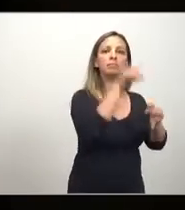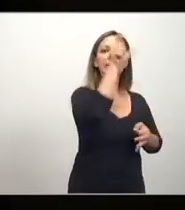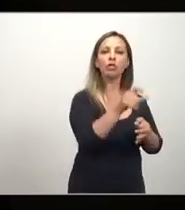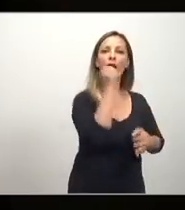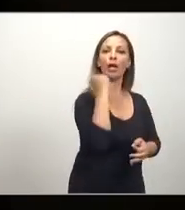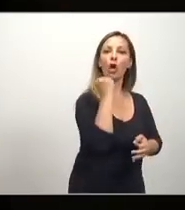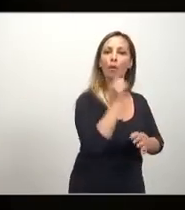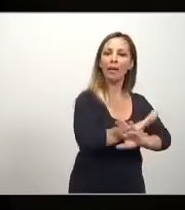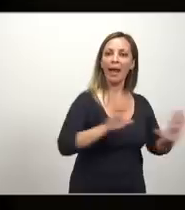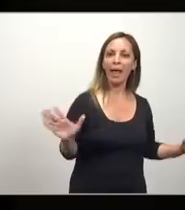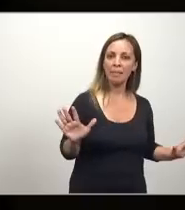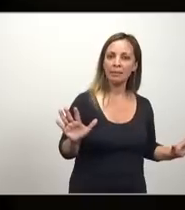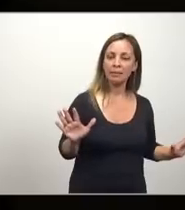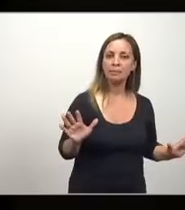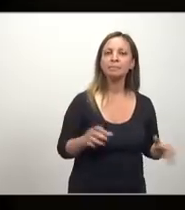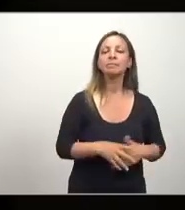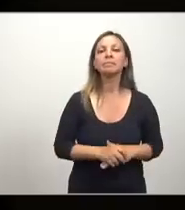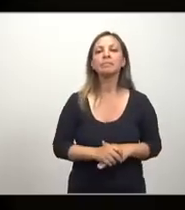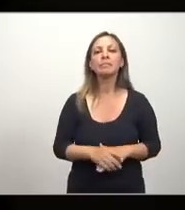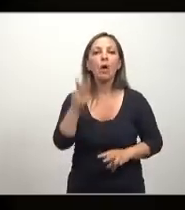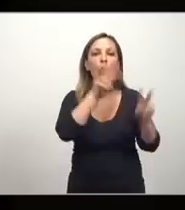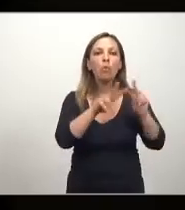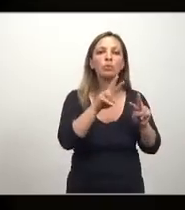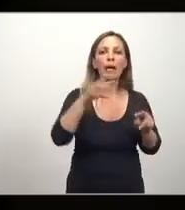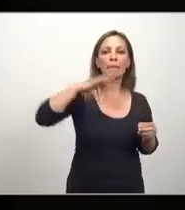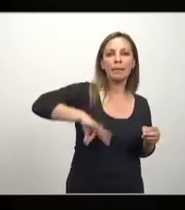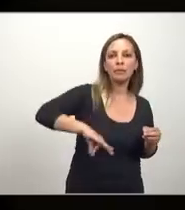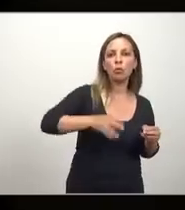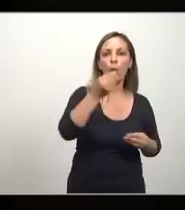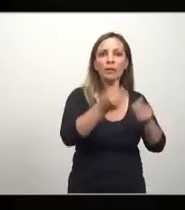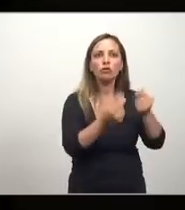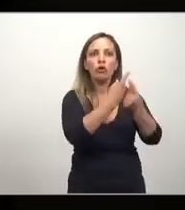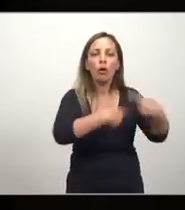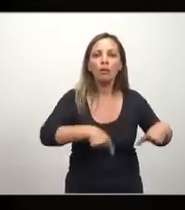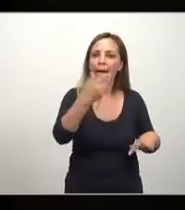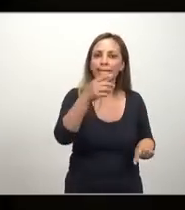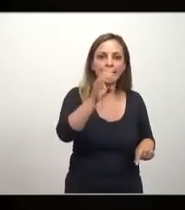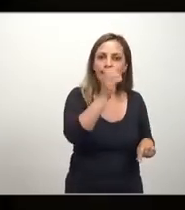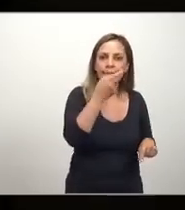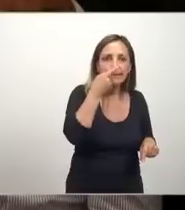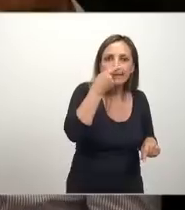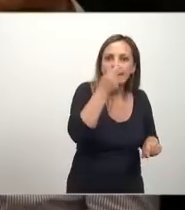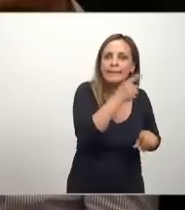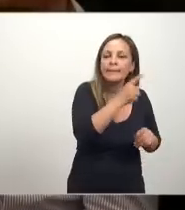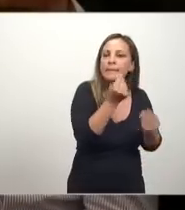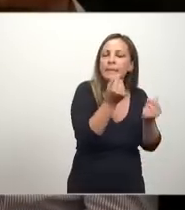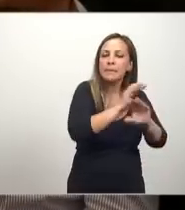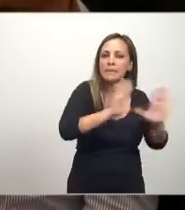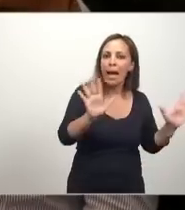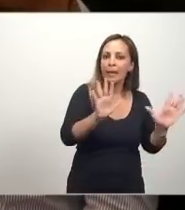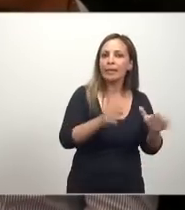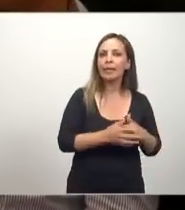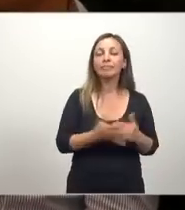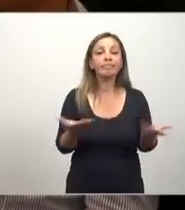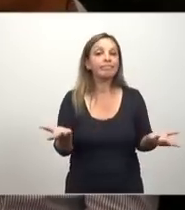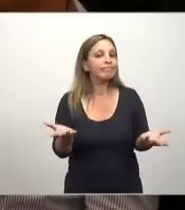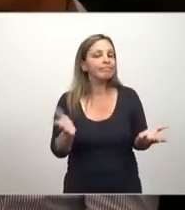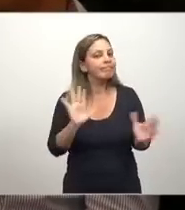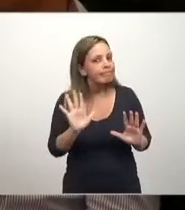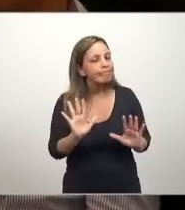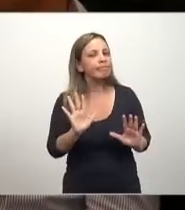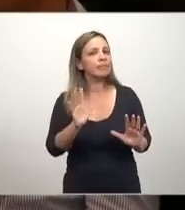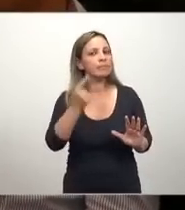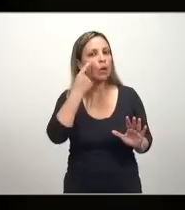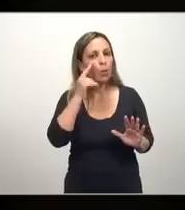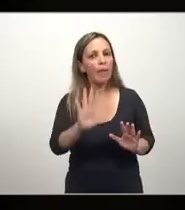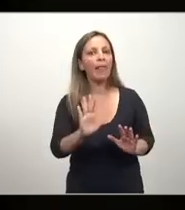a sus restricciones presupuestarias. Todo eso no tiene mucha razón de ser. Nos lo dan en las aulas como que si